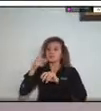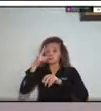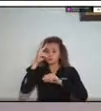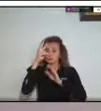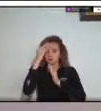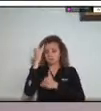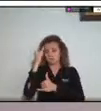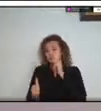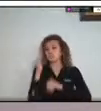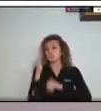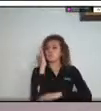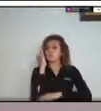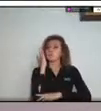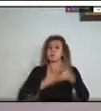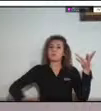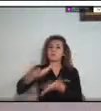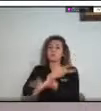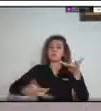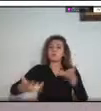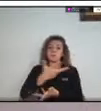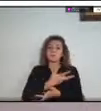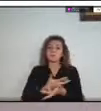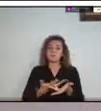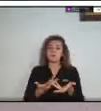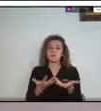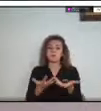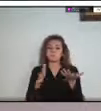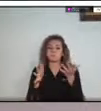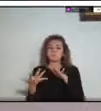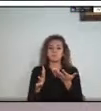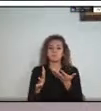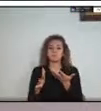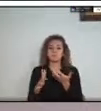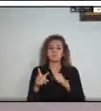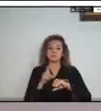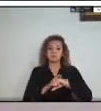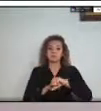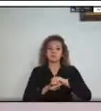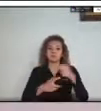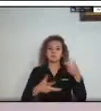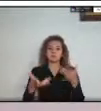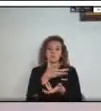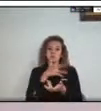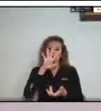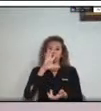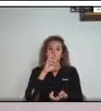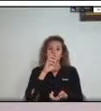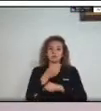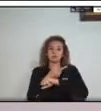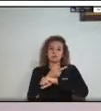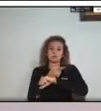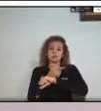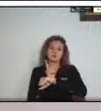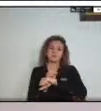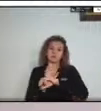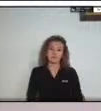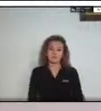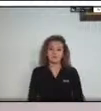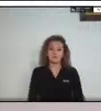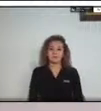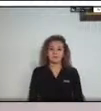duración de aproximadamente 50 minutos. Bueno, vamos a presentar al primer panelista del día de hoy.